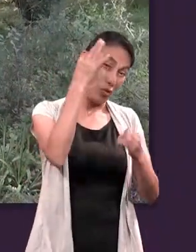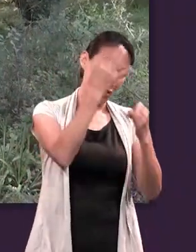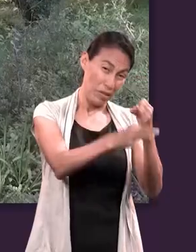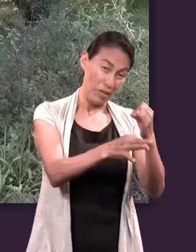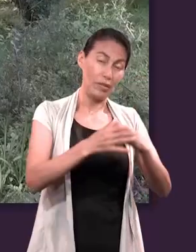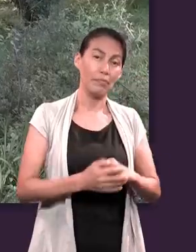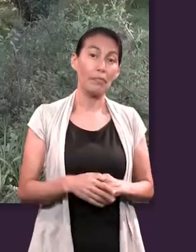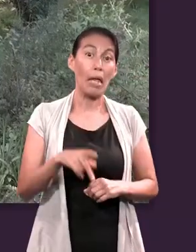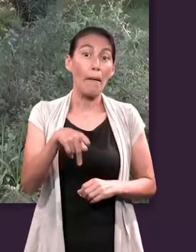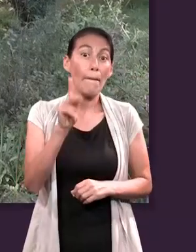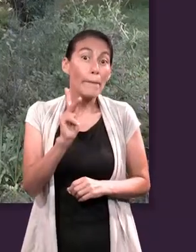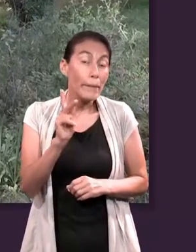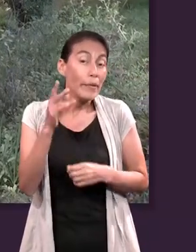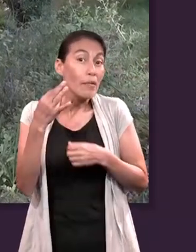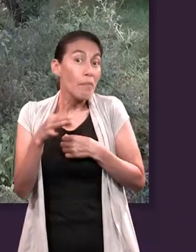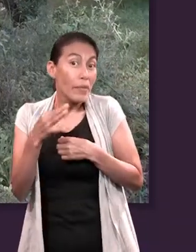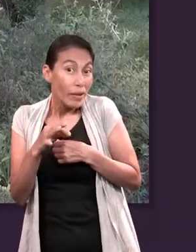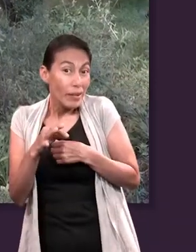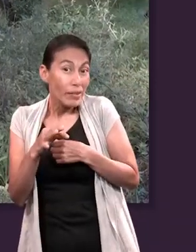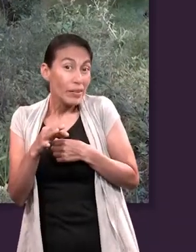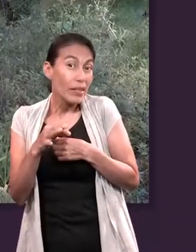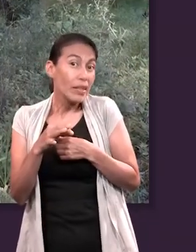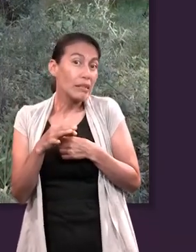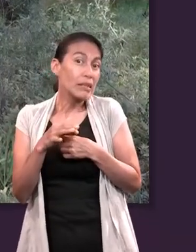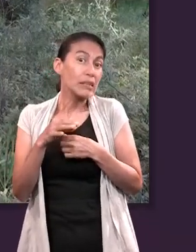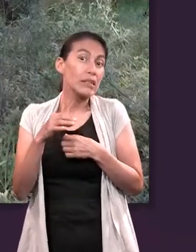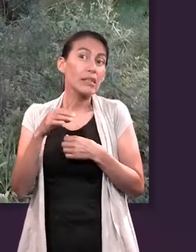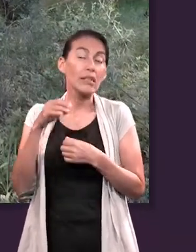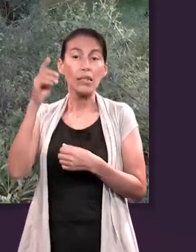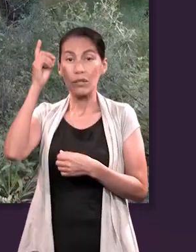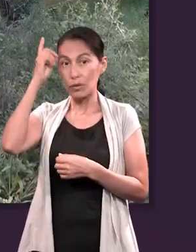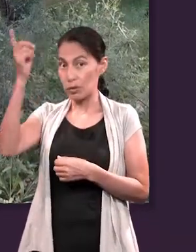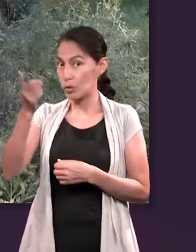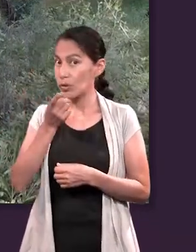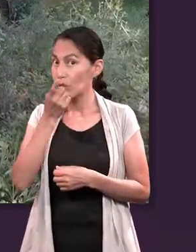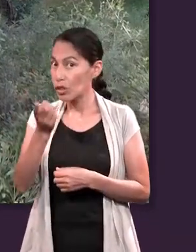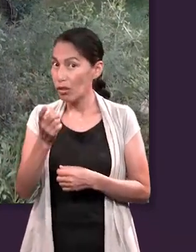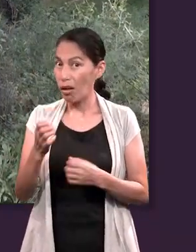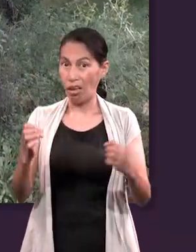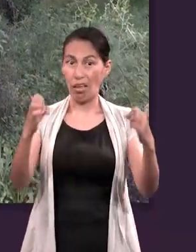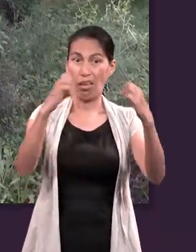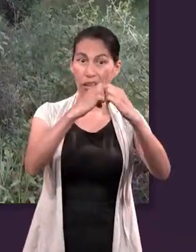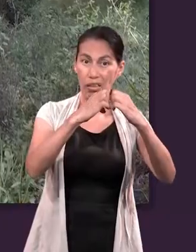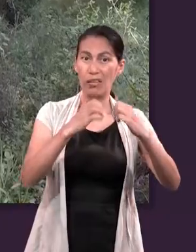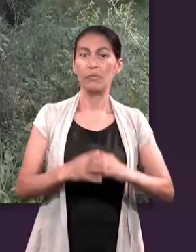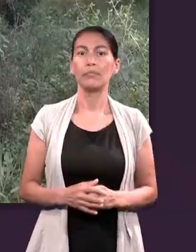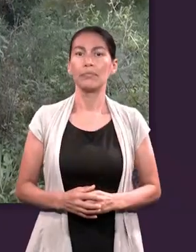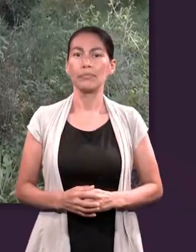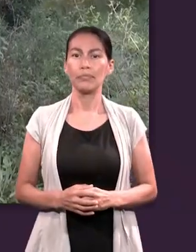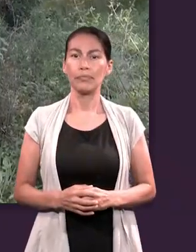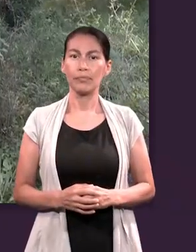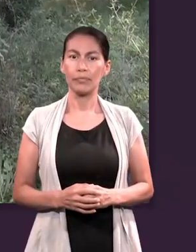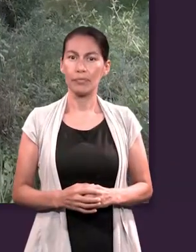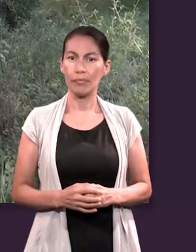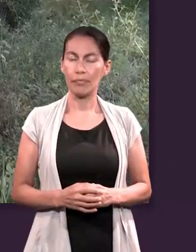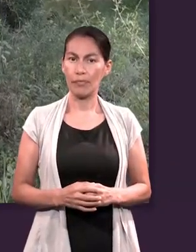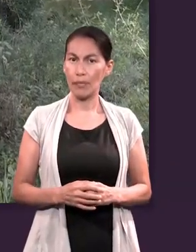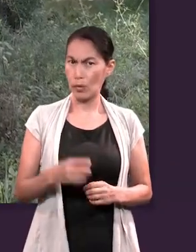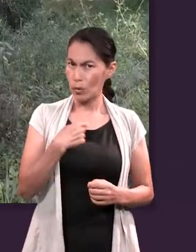Ese es el final. Pero mientras llega hay una enemistad y dijo Dios pondré enemistad.